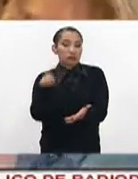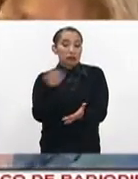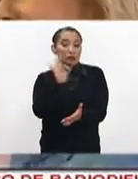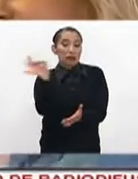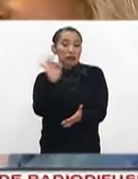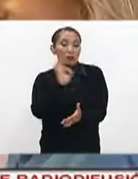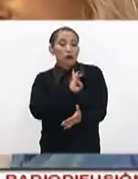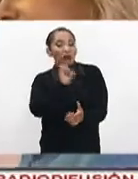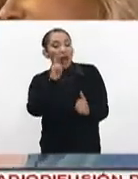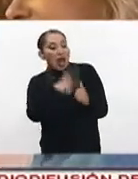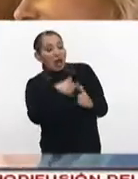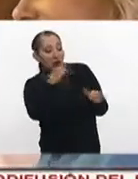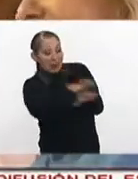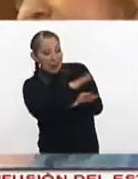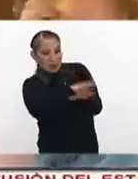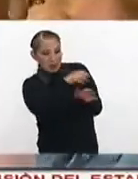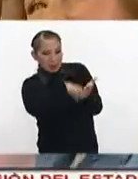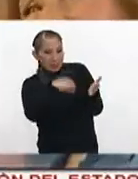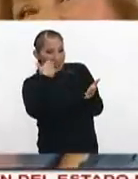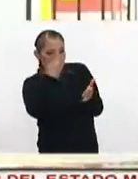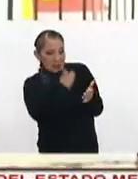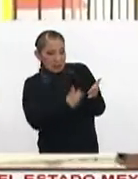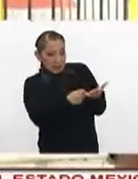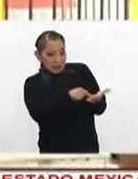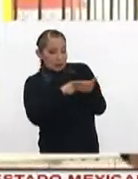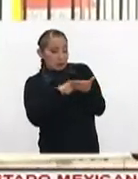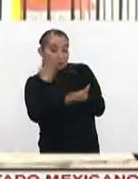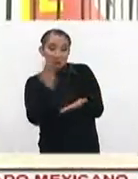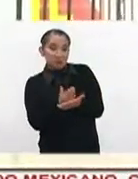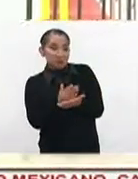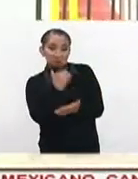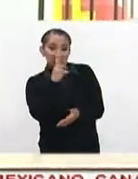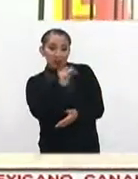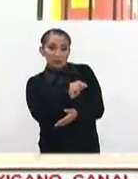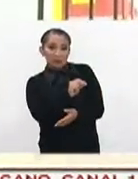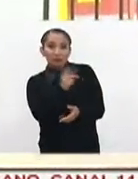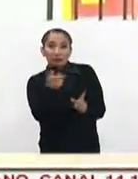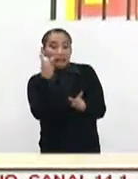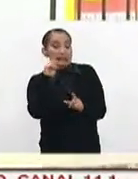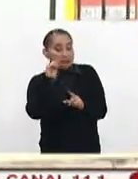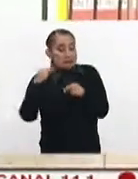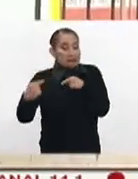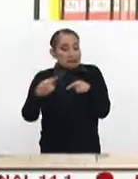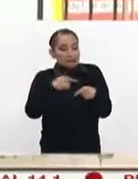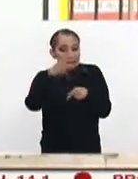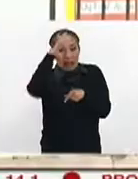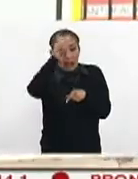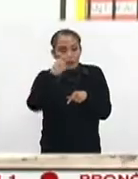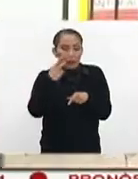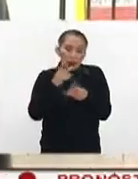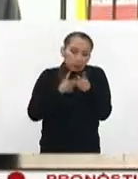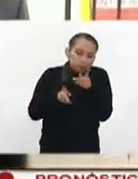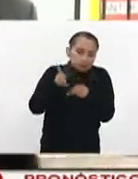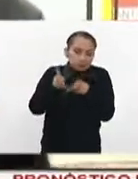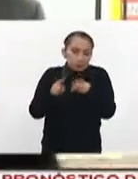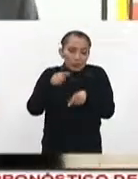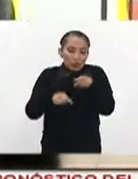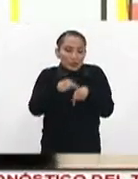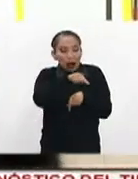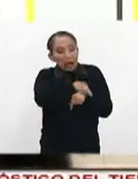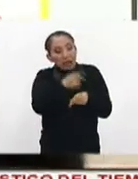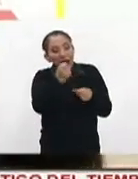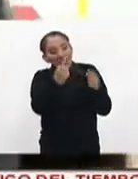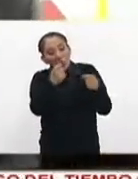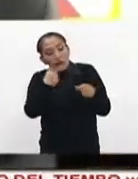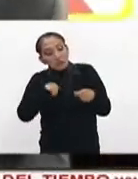tabar alguna de las reformas que pretende realizar el presidente Piñera. Así es que va a ser una política de los acuerdos, de acuerdo a lo que señalan